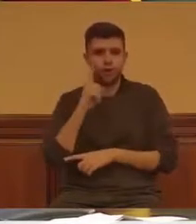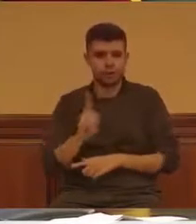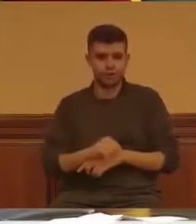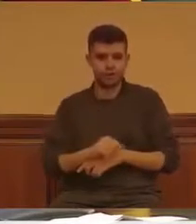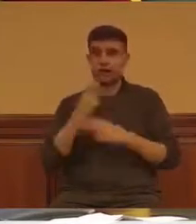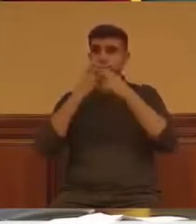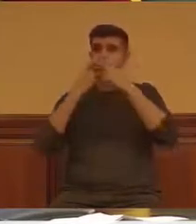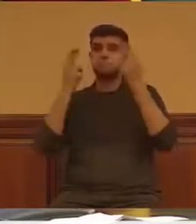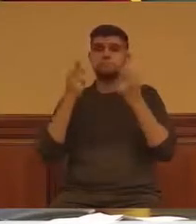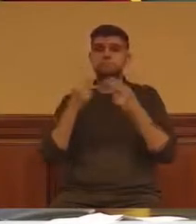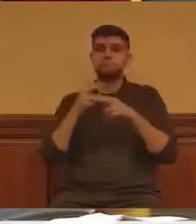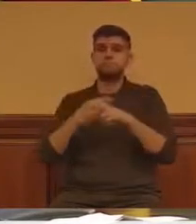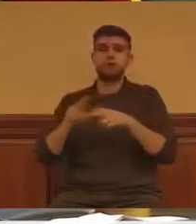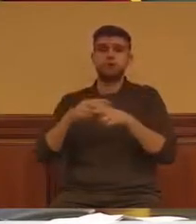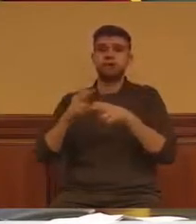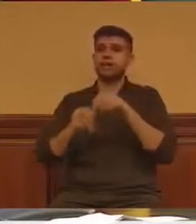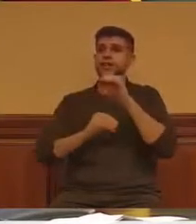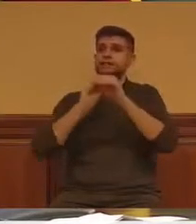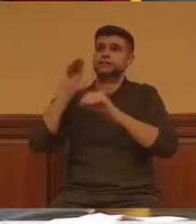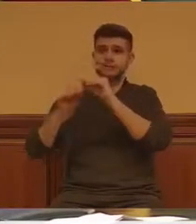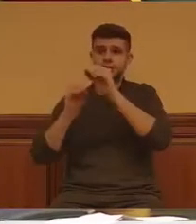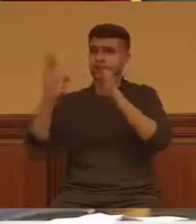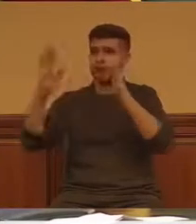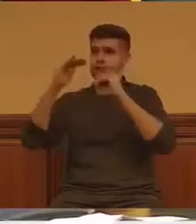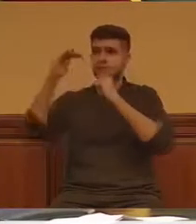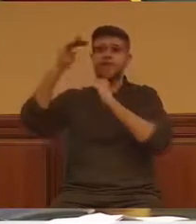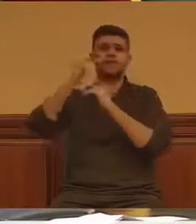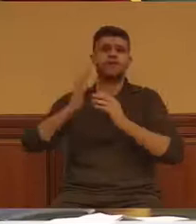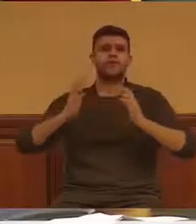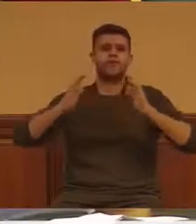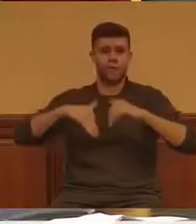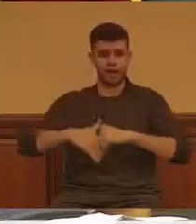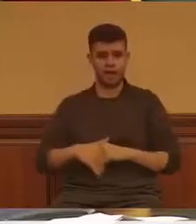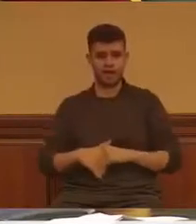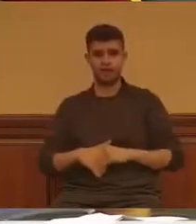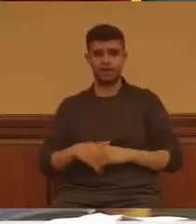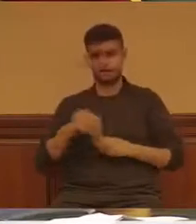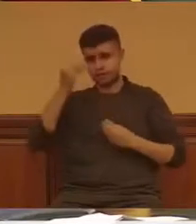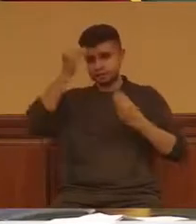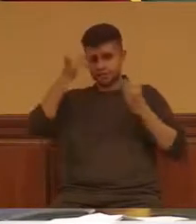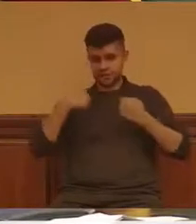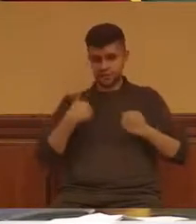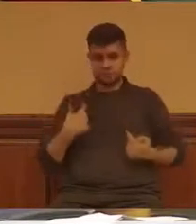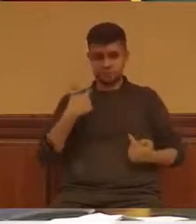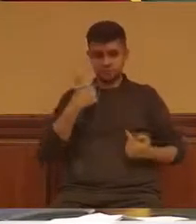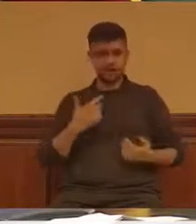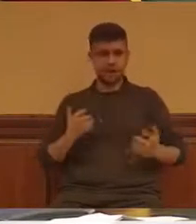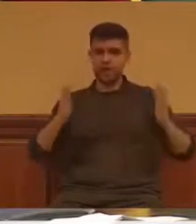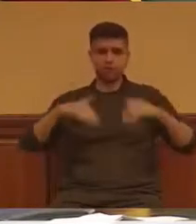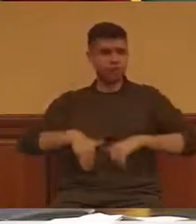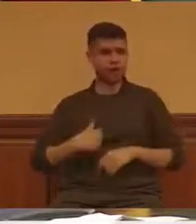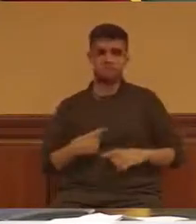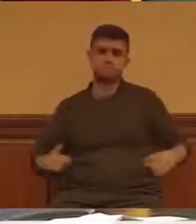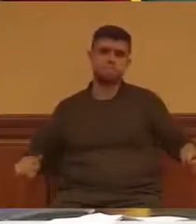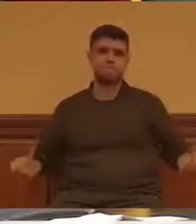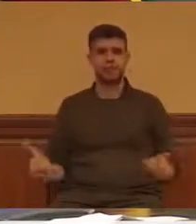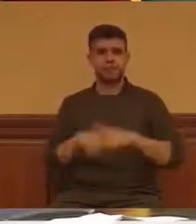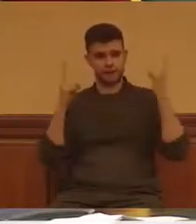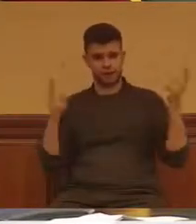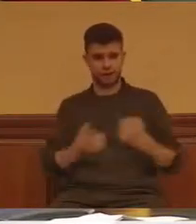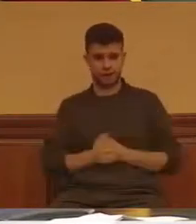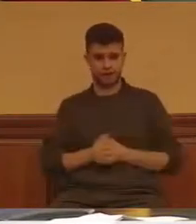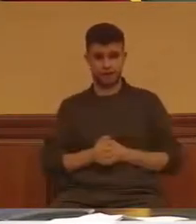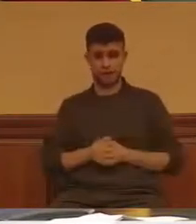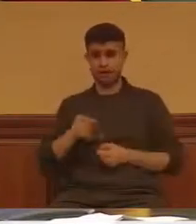porque no hemos sabido atender desde la política a una juventud de una generación que ha encadenado ya dos crisis,